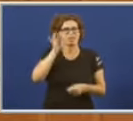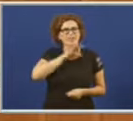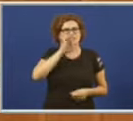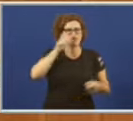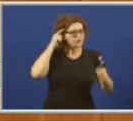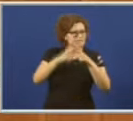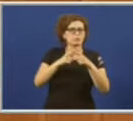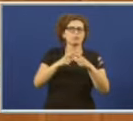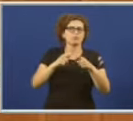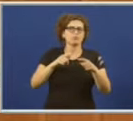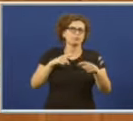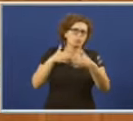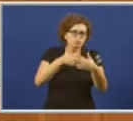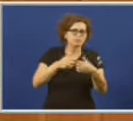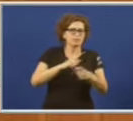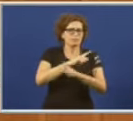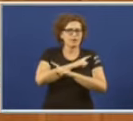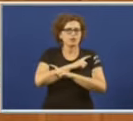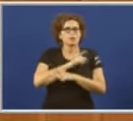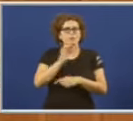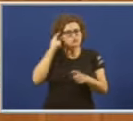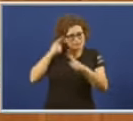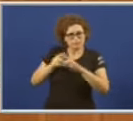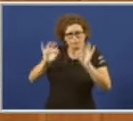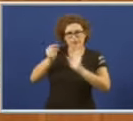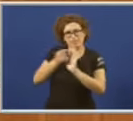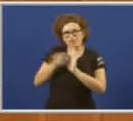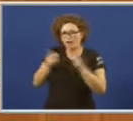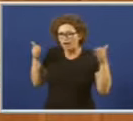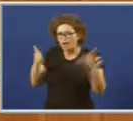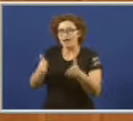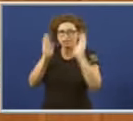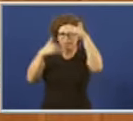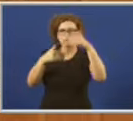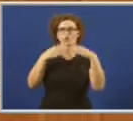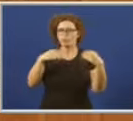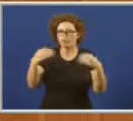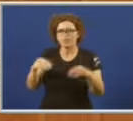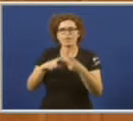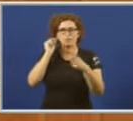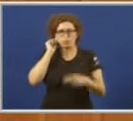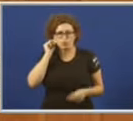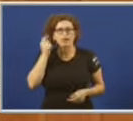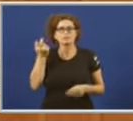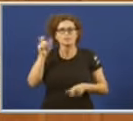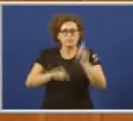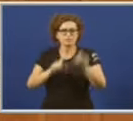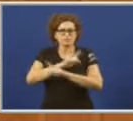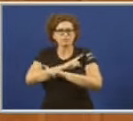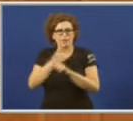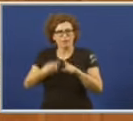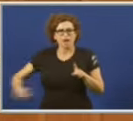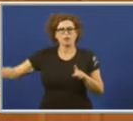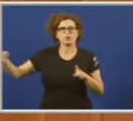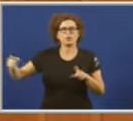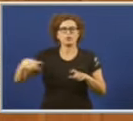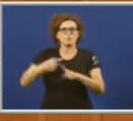precariedade con medidas dirigidas aos grupos de atención prioritaria a mocidade, as mulleres, as persoas desempregadas de longa